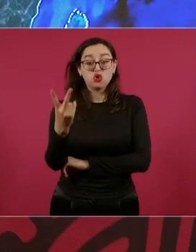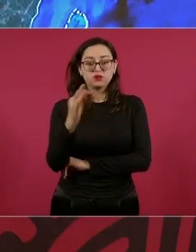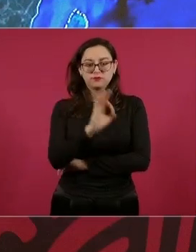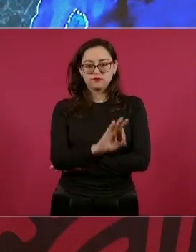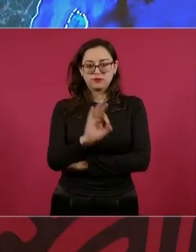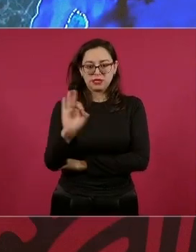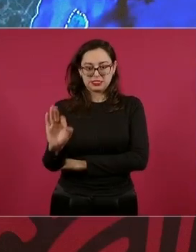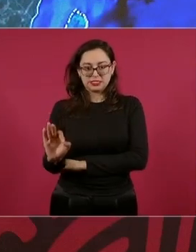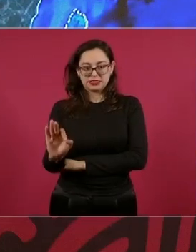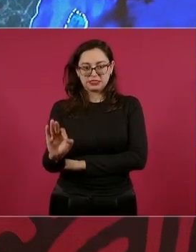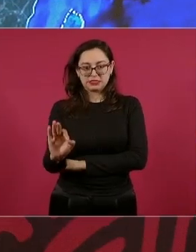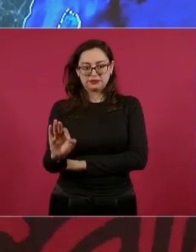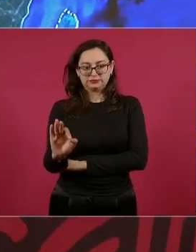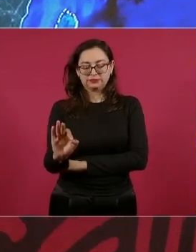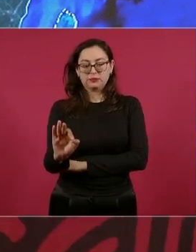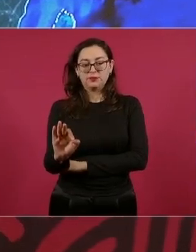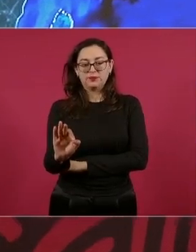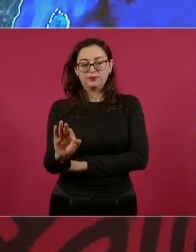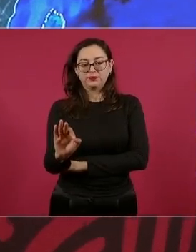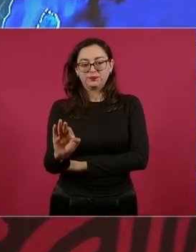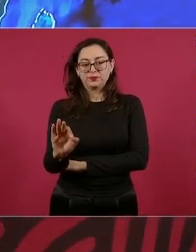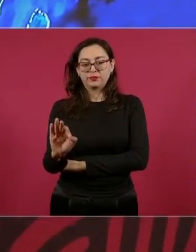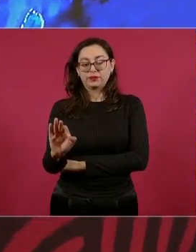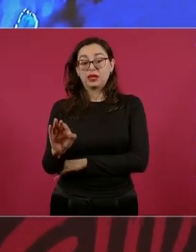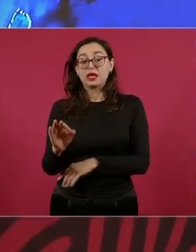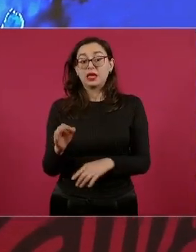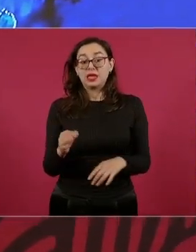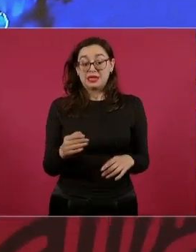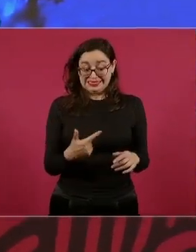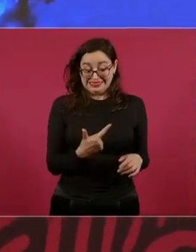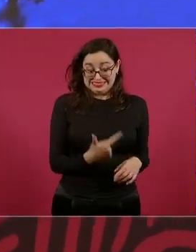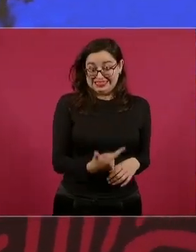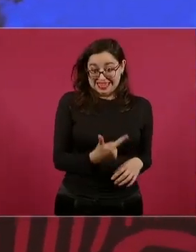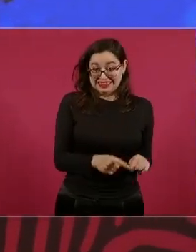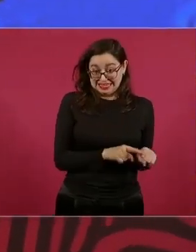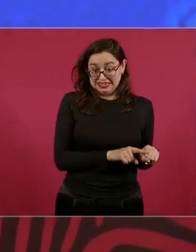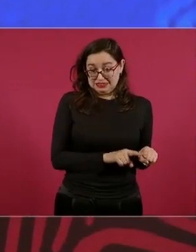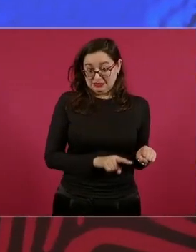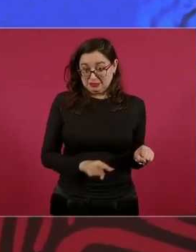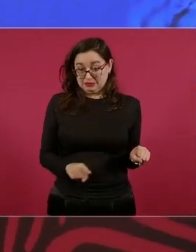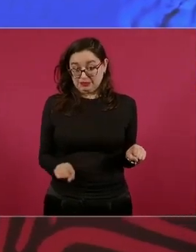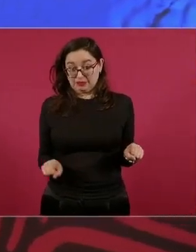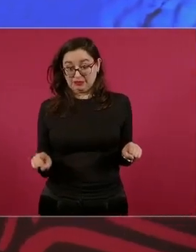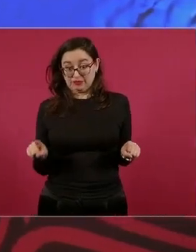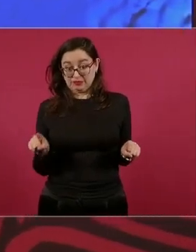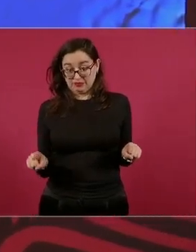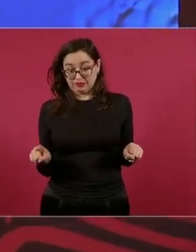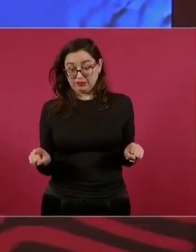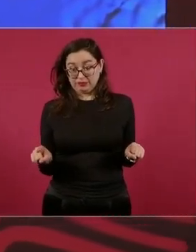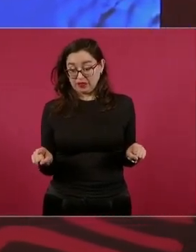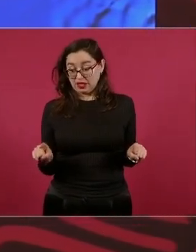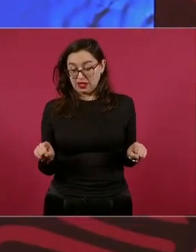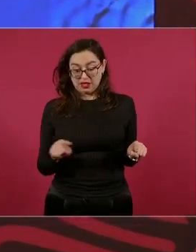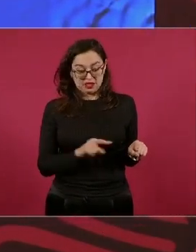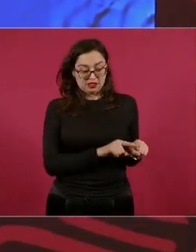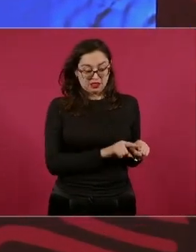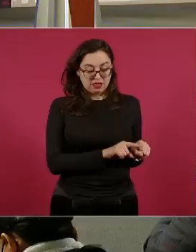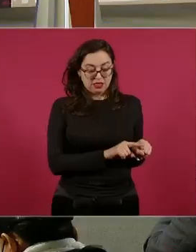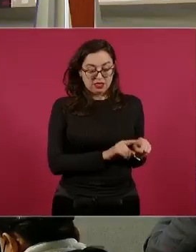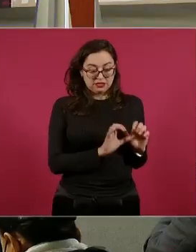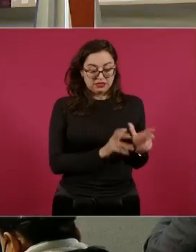Primero este, este tramo hasta Chetumal,